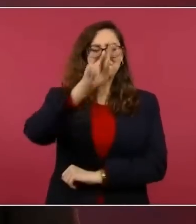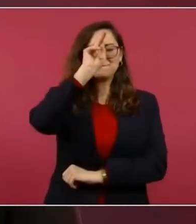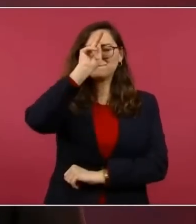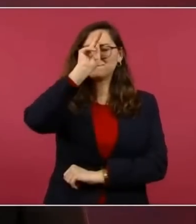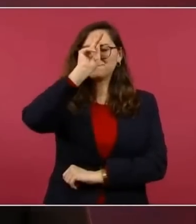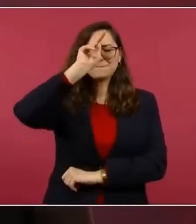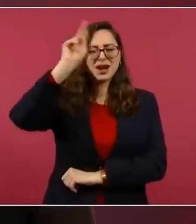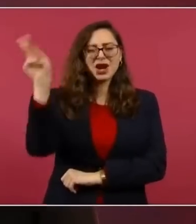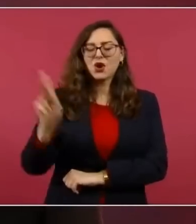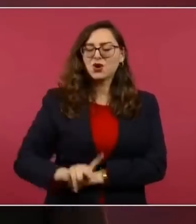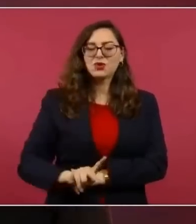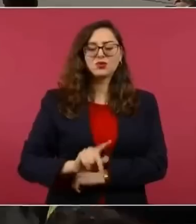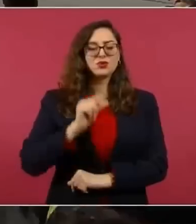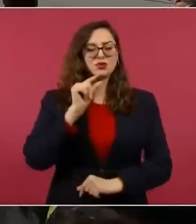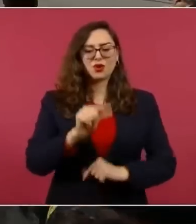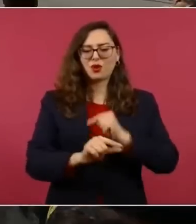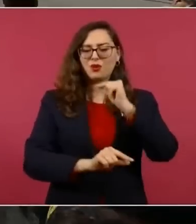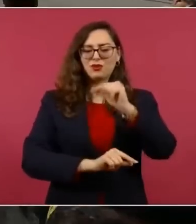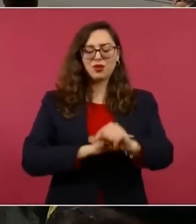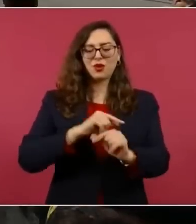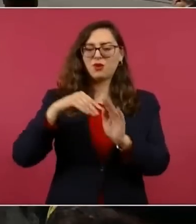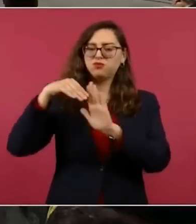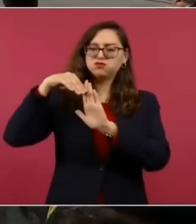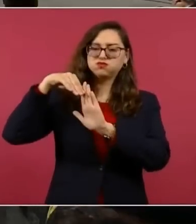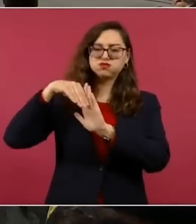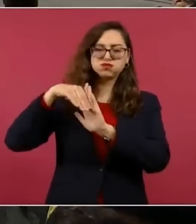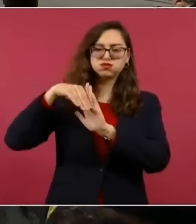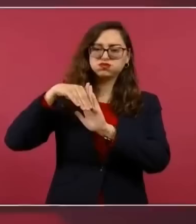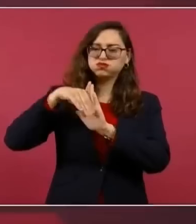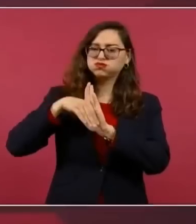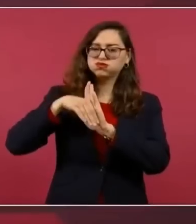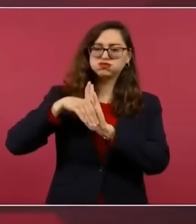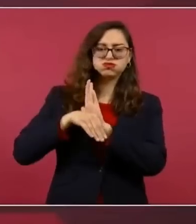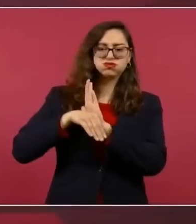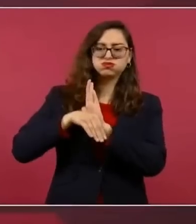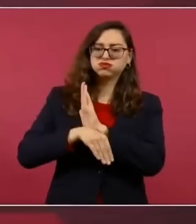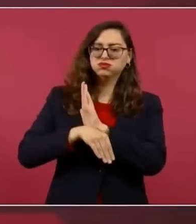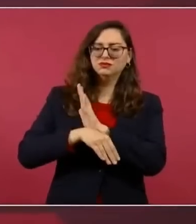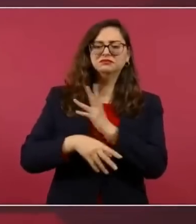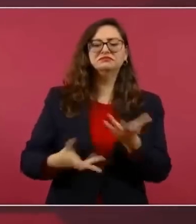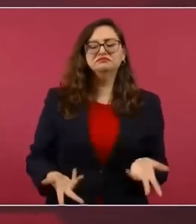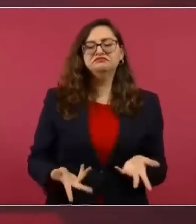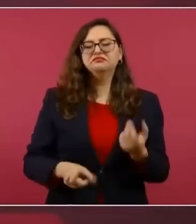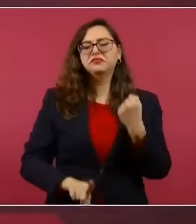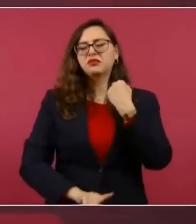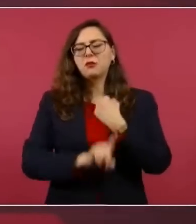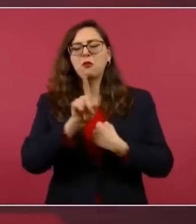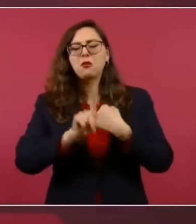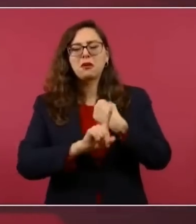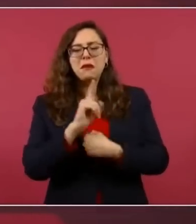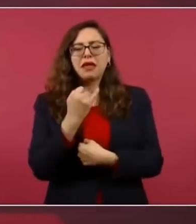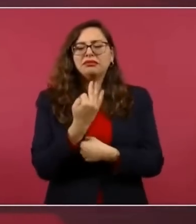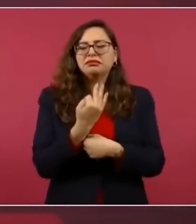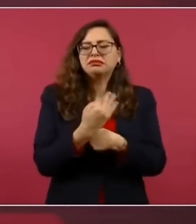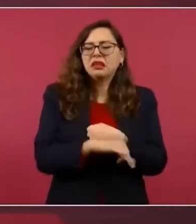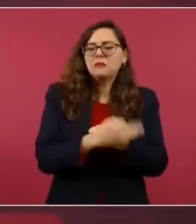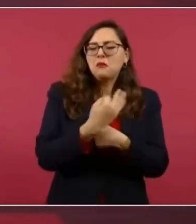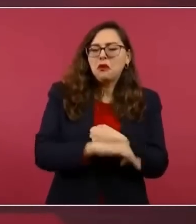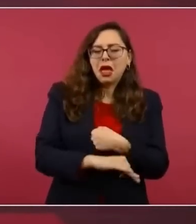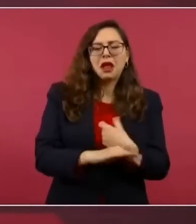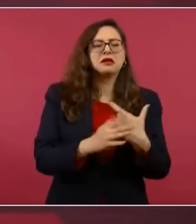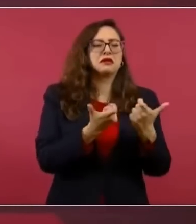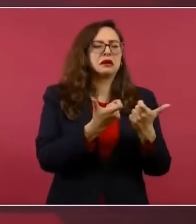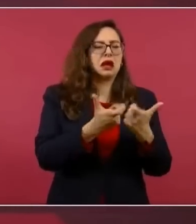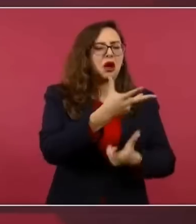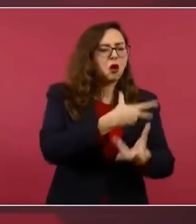de degradación progresivo. Porque una crisis puede ser económica, puede